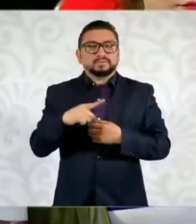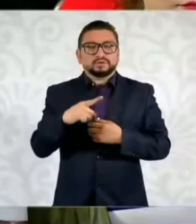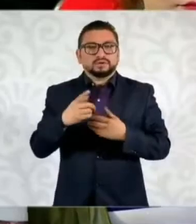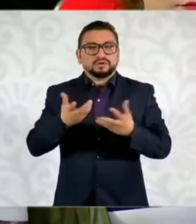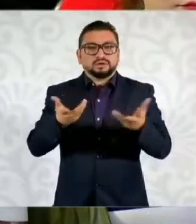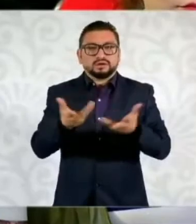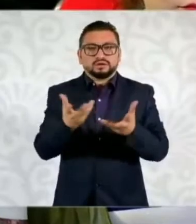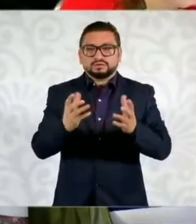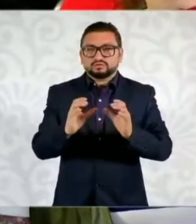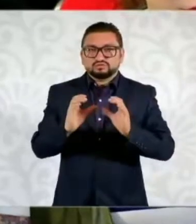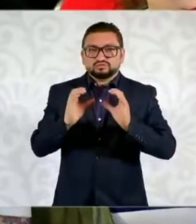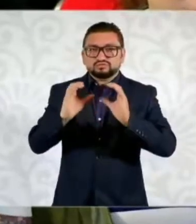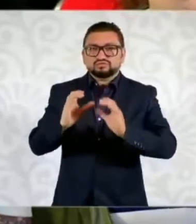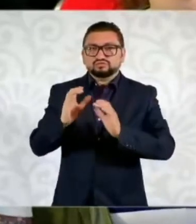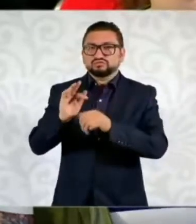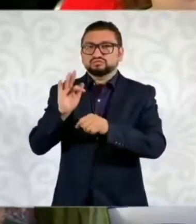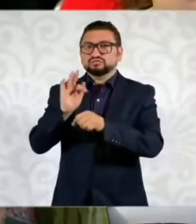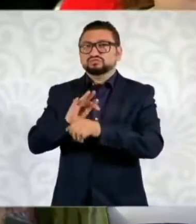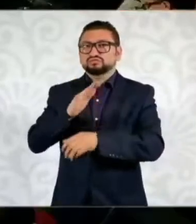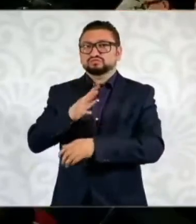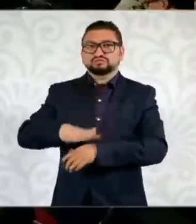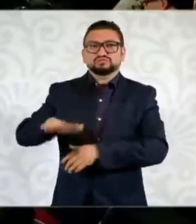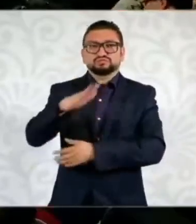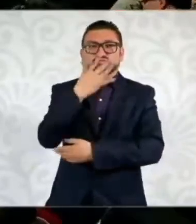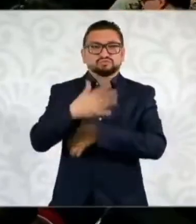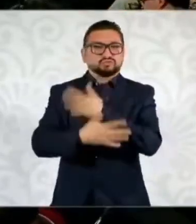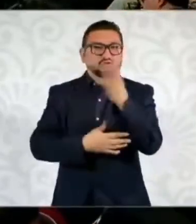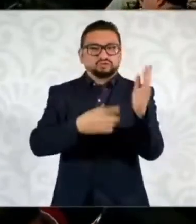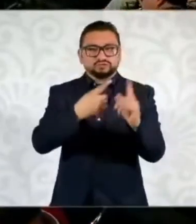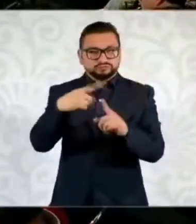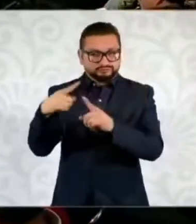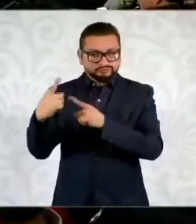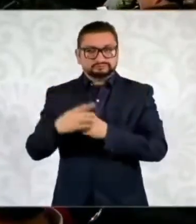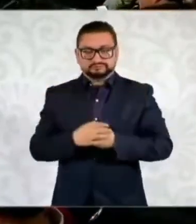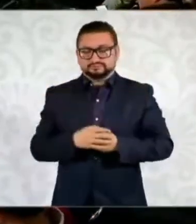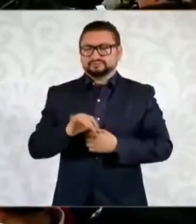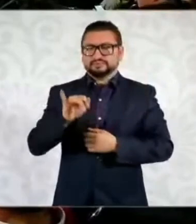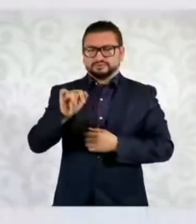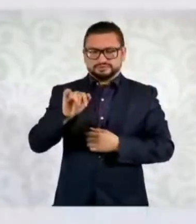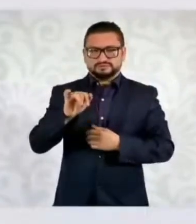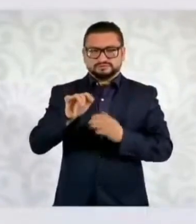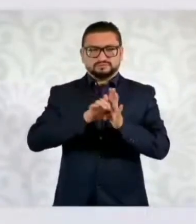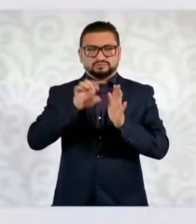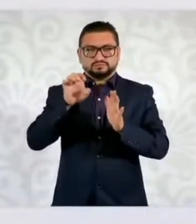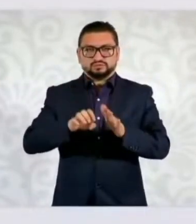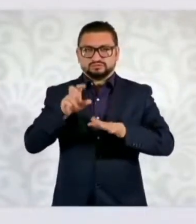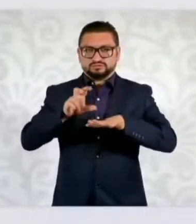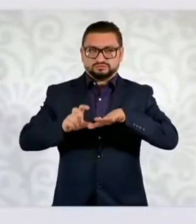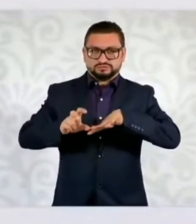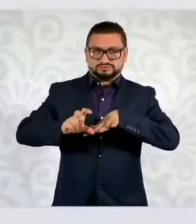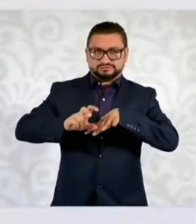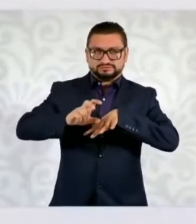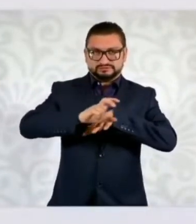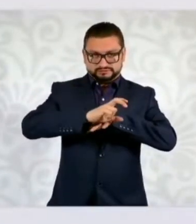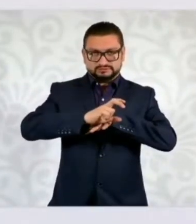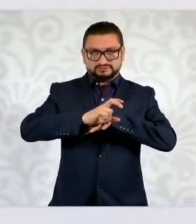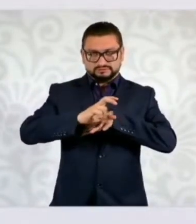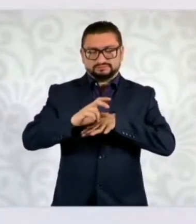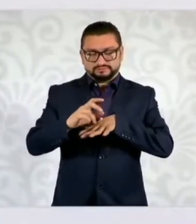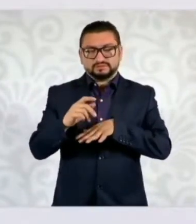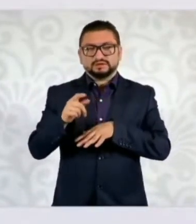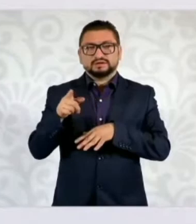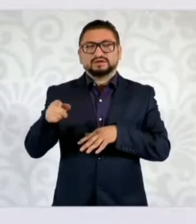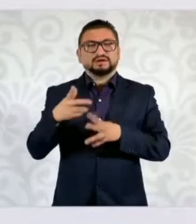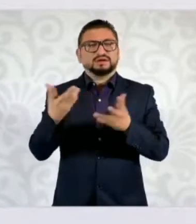de protección al ambiente? Sí. Por ejemplo, en el caso del Tren Maya, lo